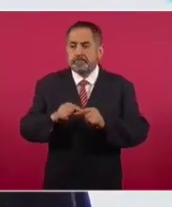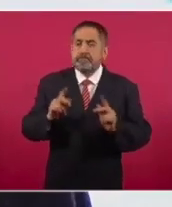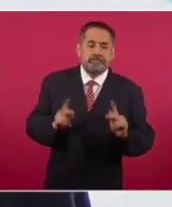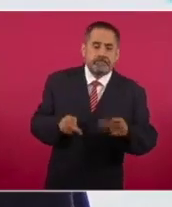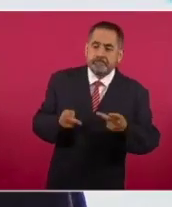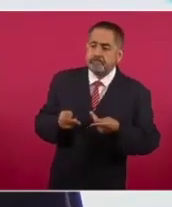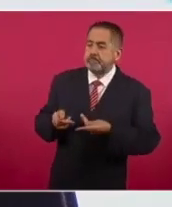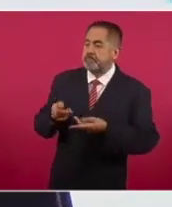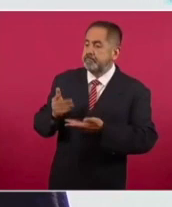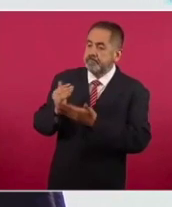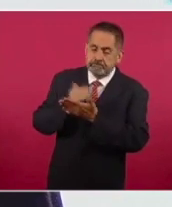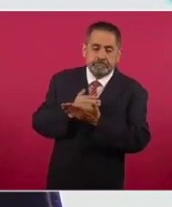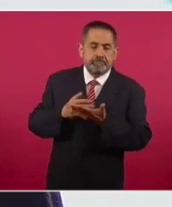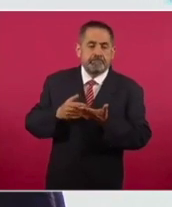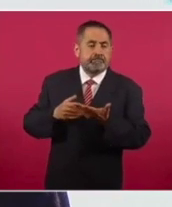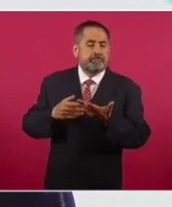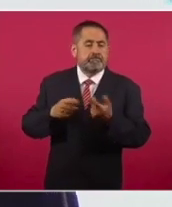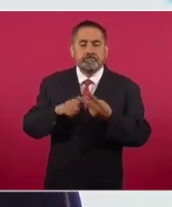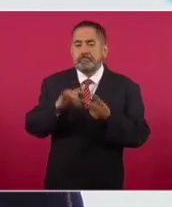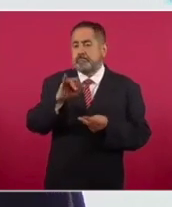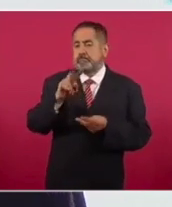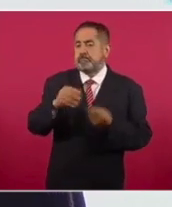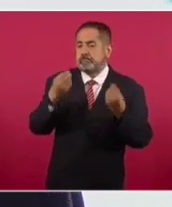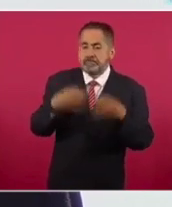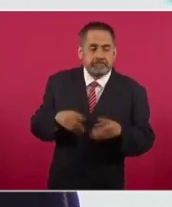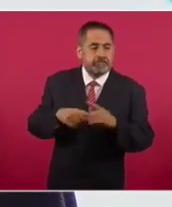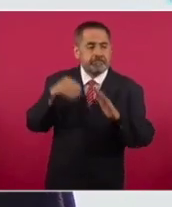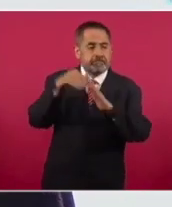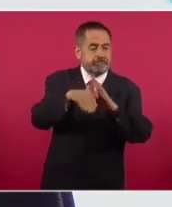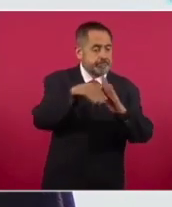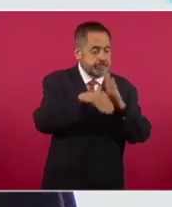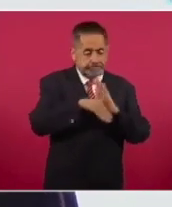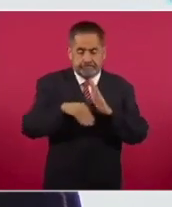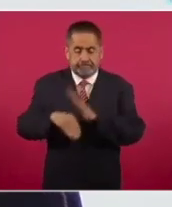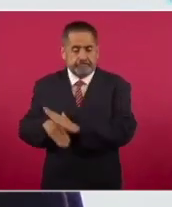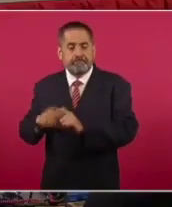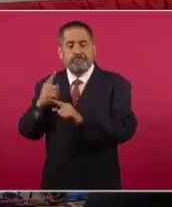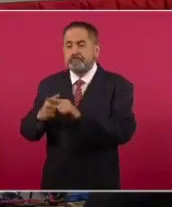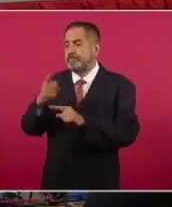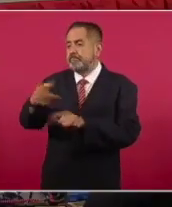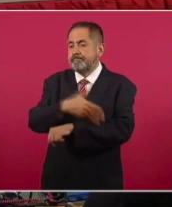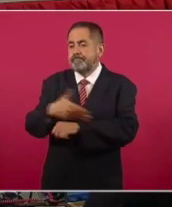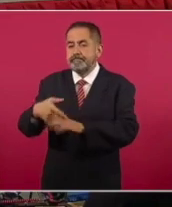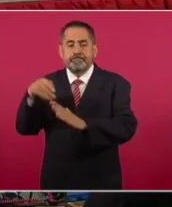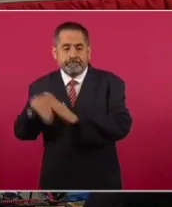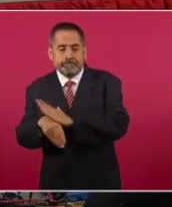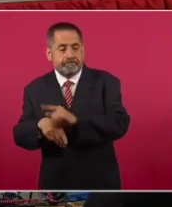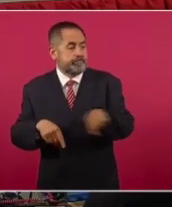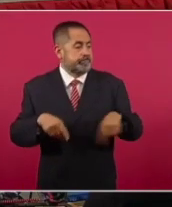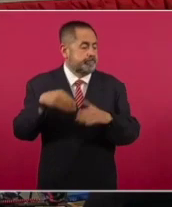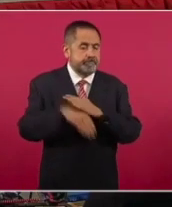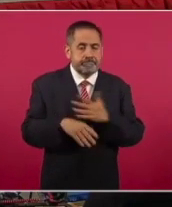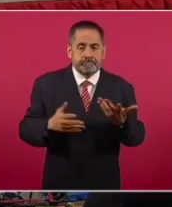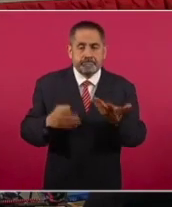ventas, cae el IVA, cae todo el movimiento económico, y al mismo tiempo el Banco de